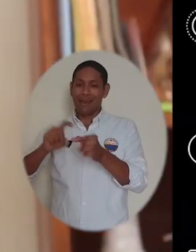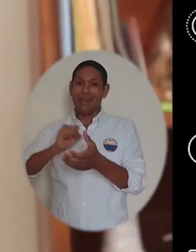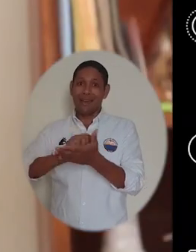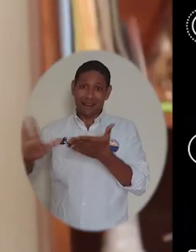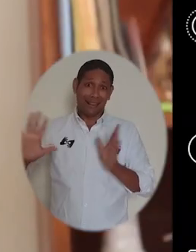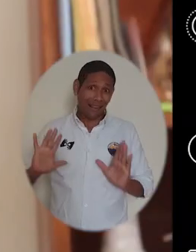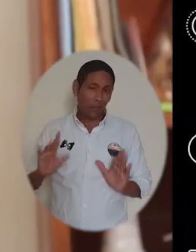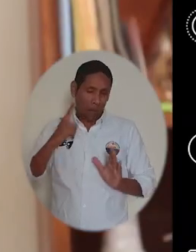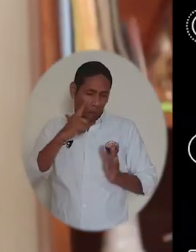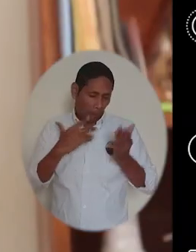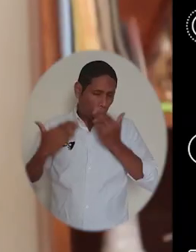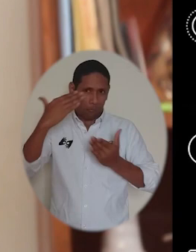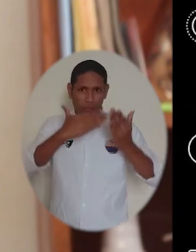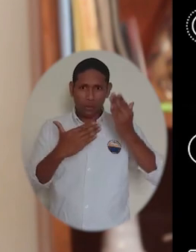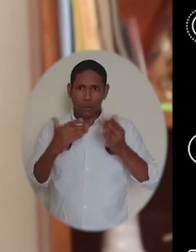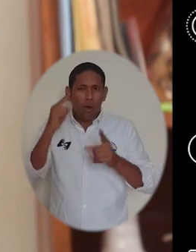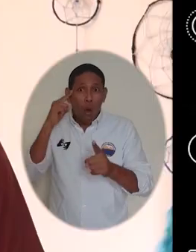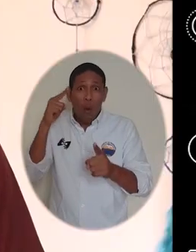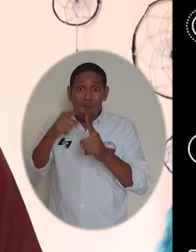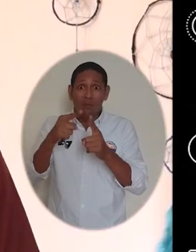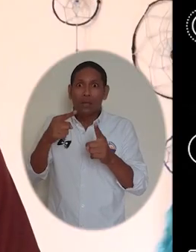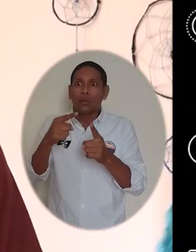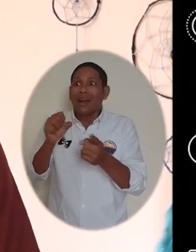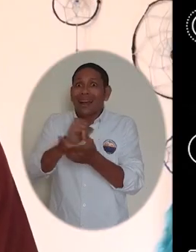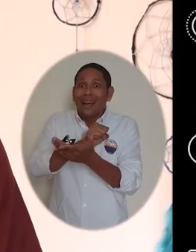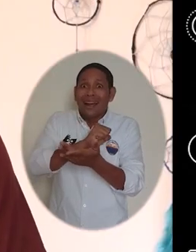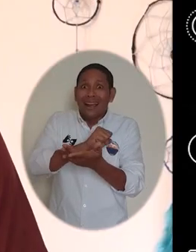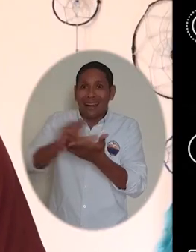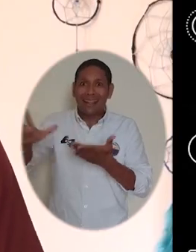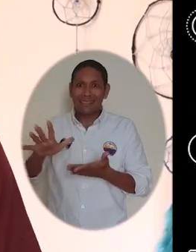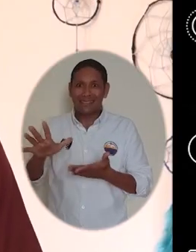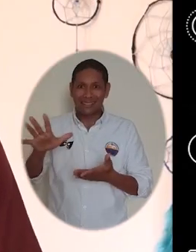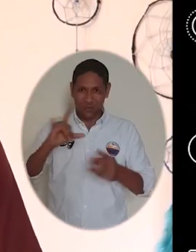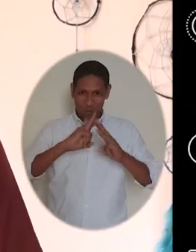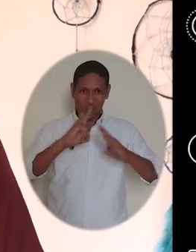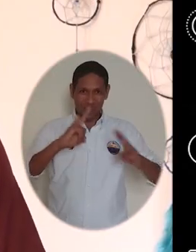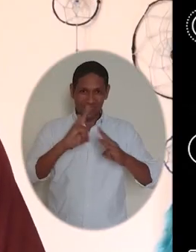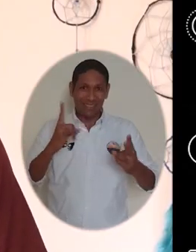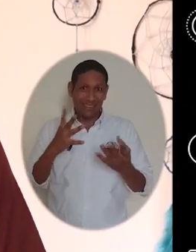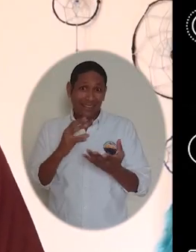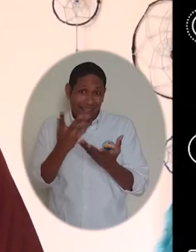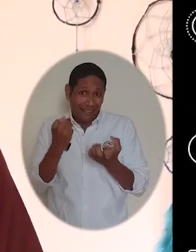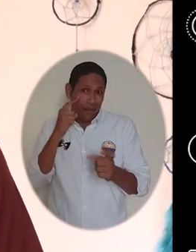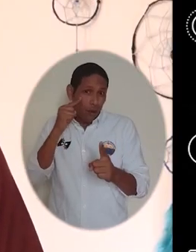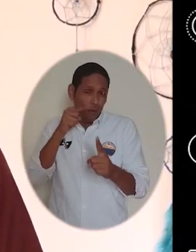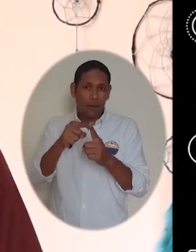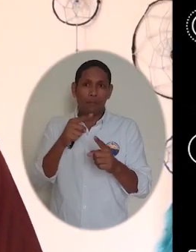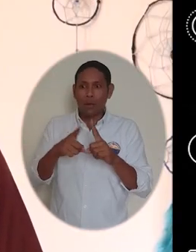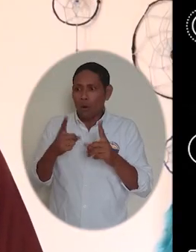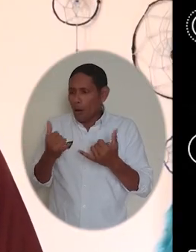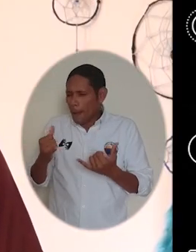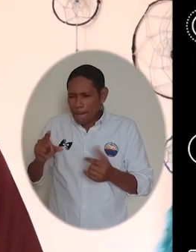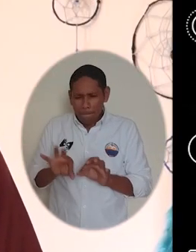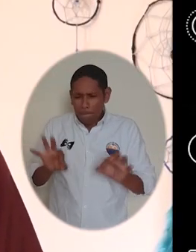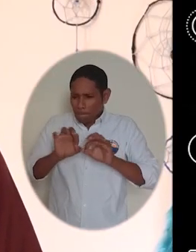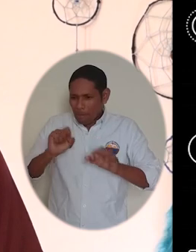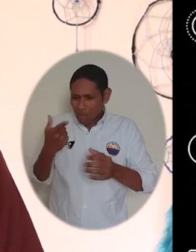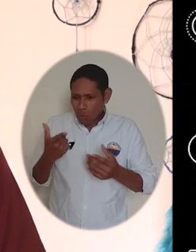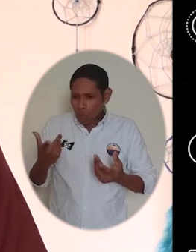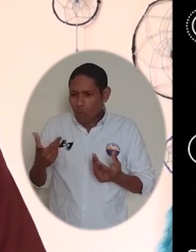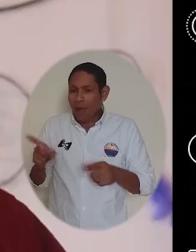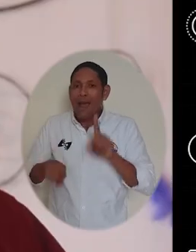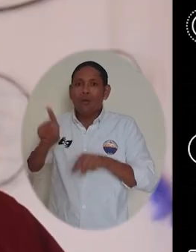en el periodo académico 2022. Si bien el objetivo es lograr la gratuidad de todos los estudiantes de esta Casa de Estudios